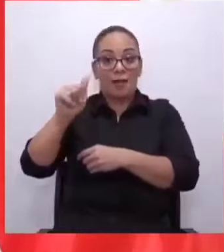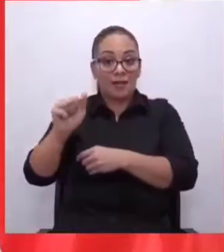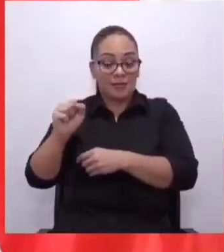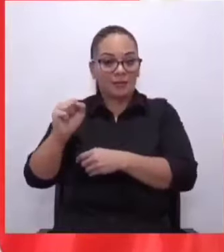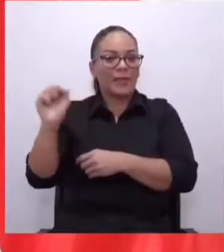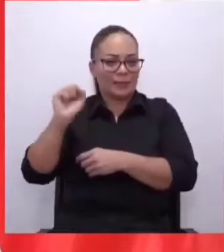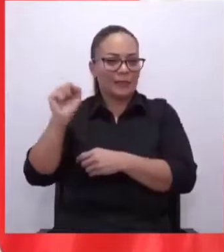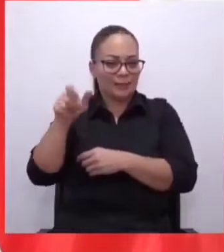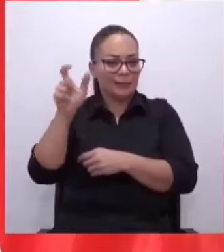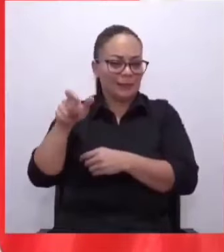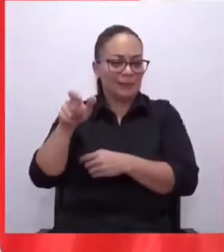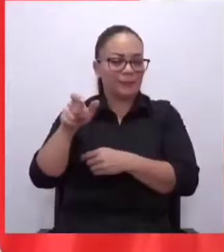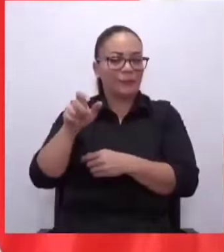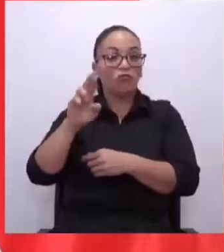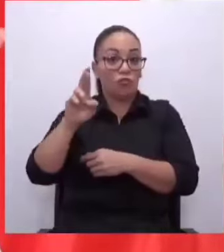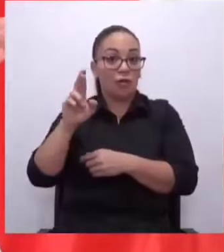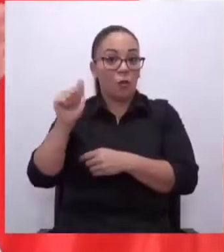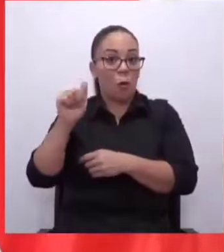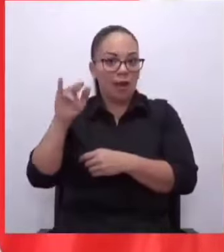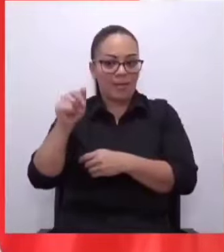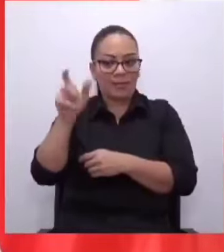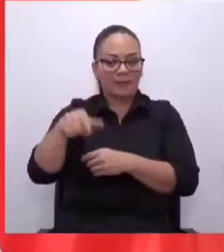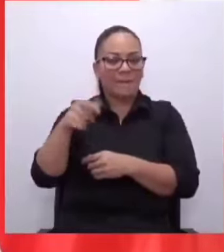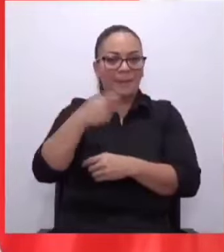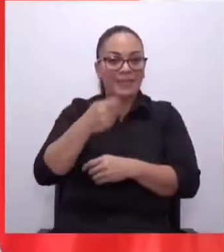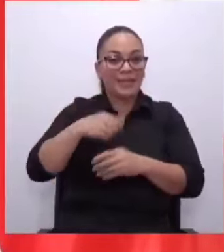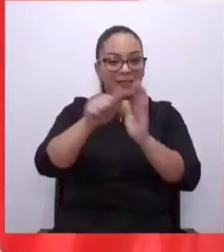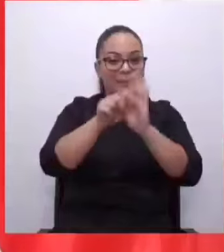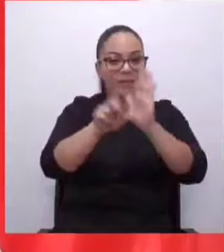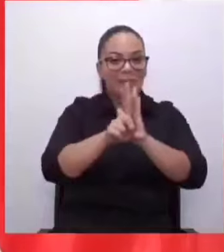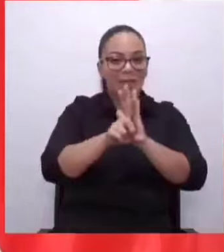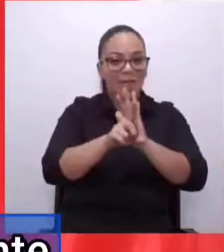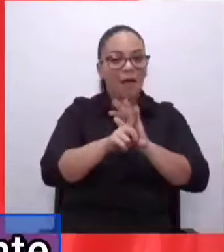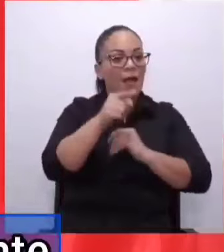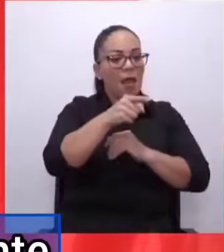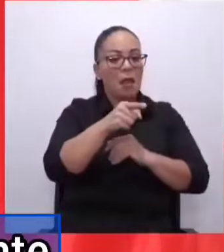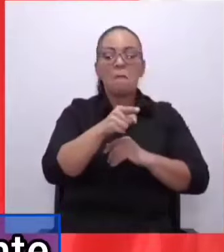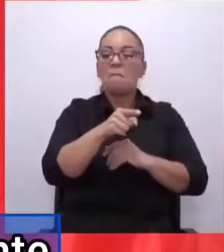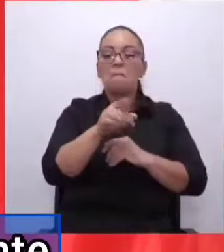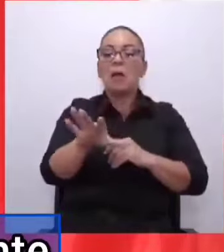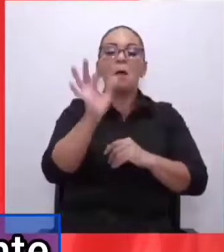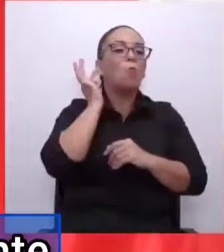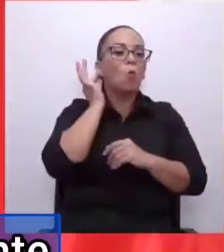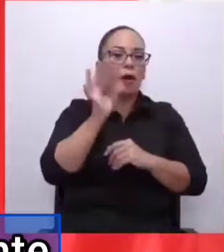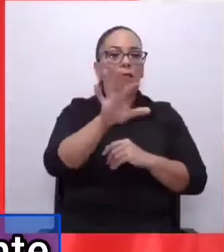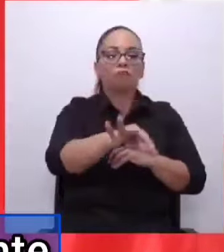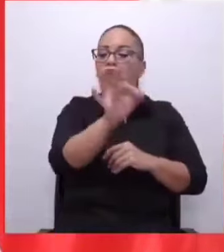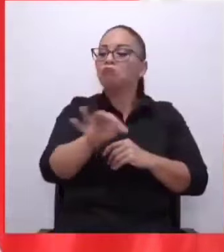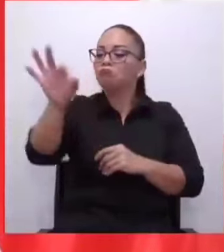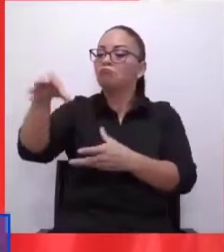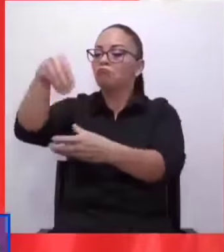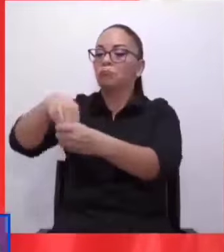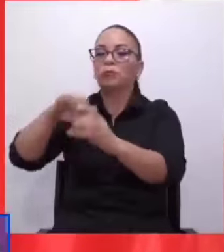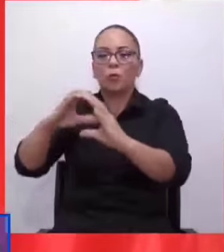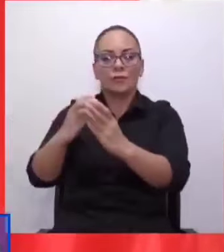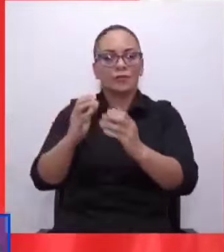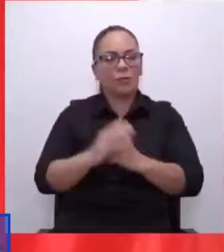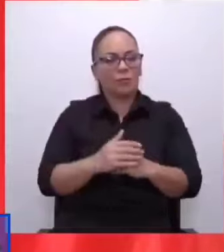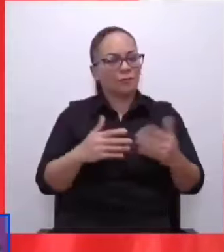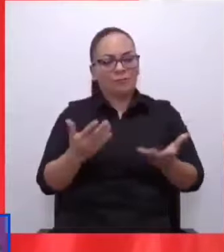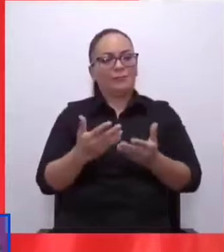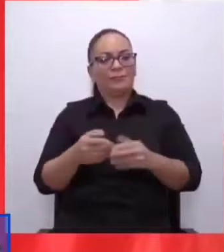presidente del Congreso, la pone ahí. Obviamente, él es un hombre inteligente, sabe